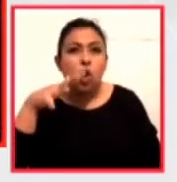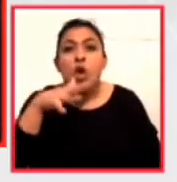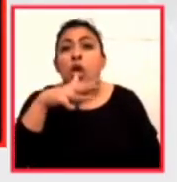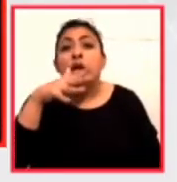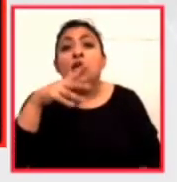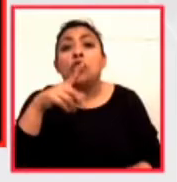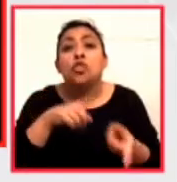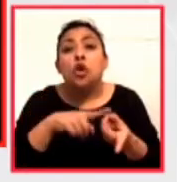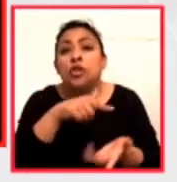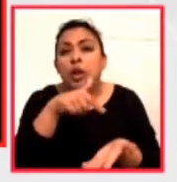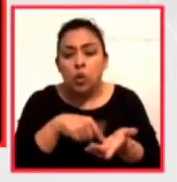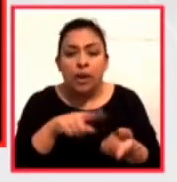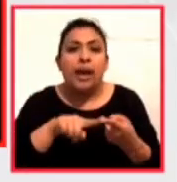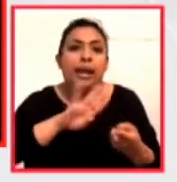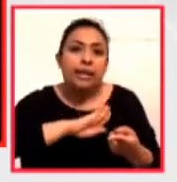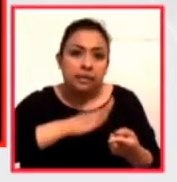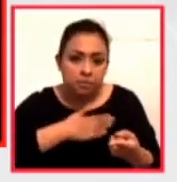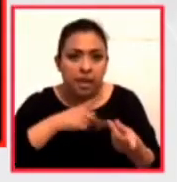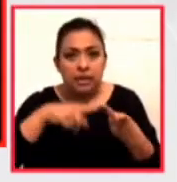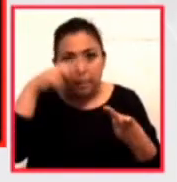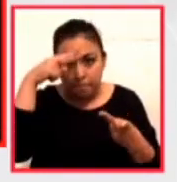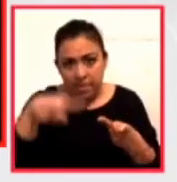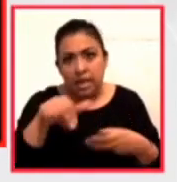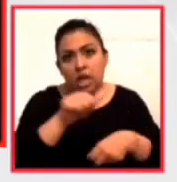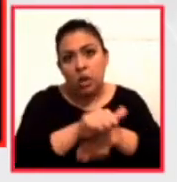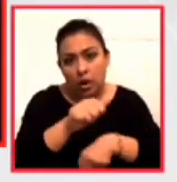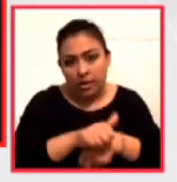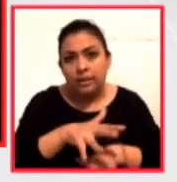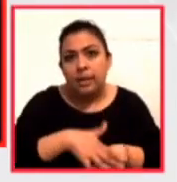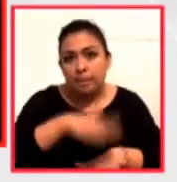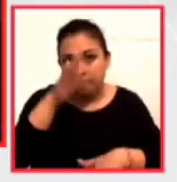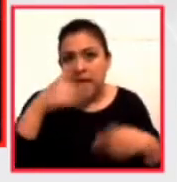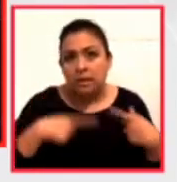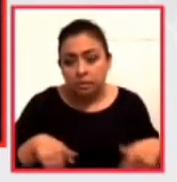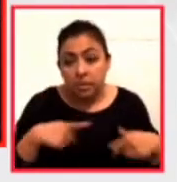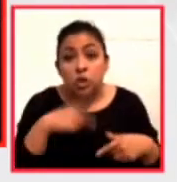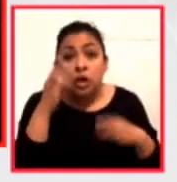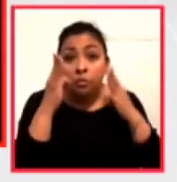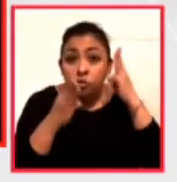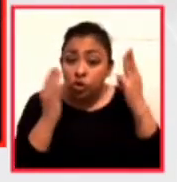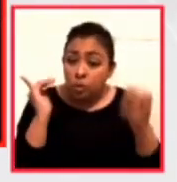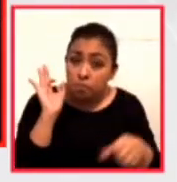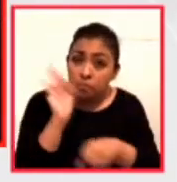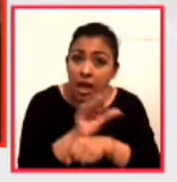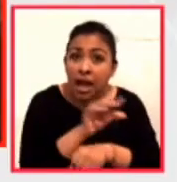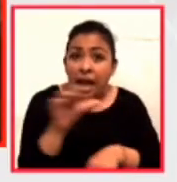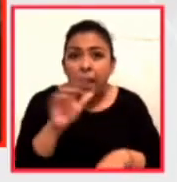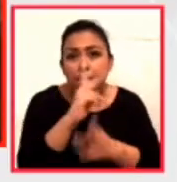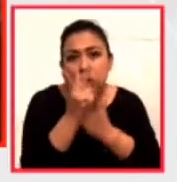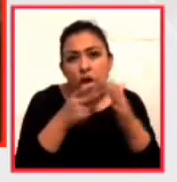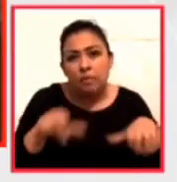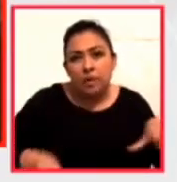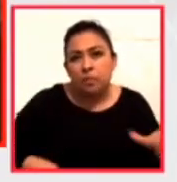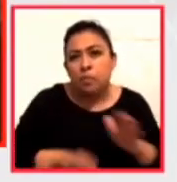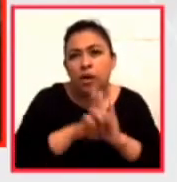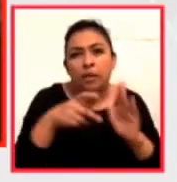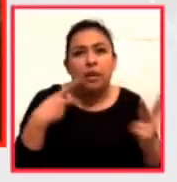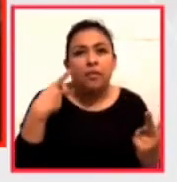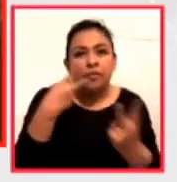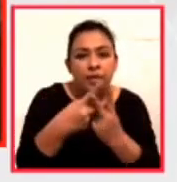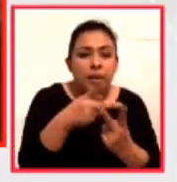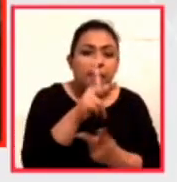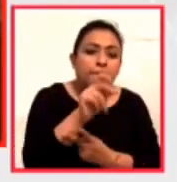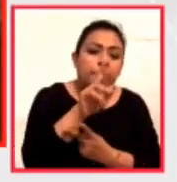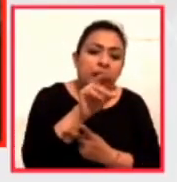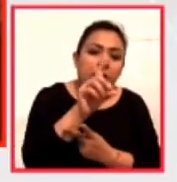España, México y Argentina, entre otros. El museo ha apostado también a programas de actividades como Hashtag Prado Contigo